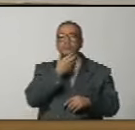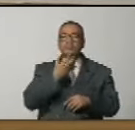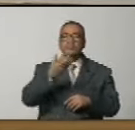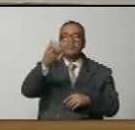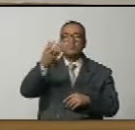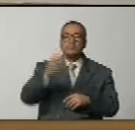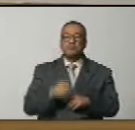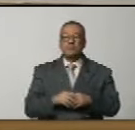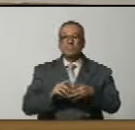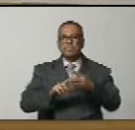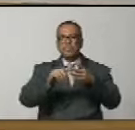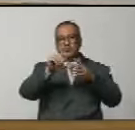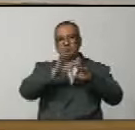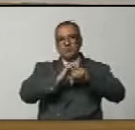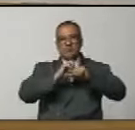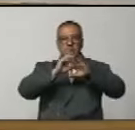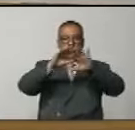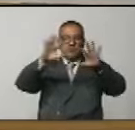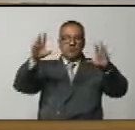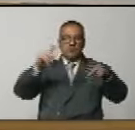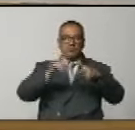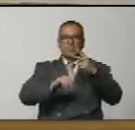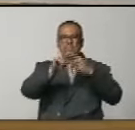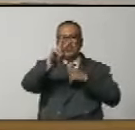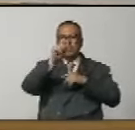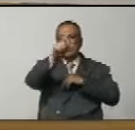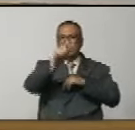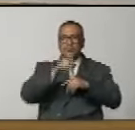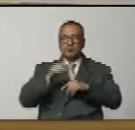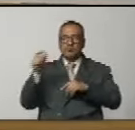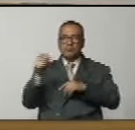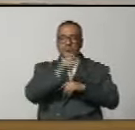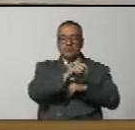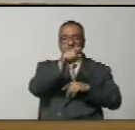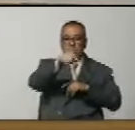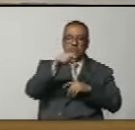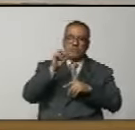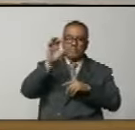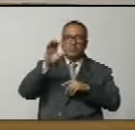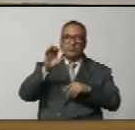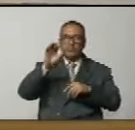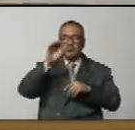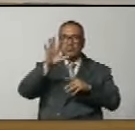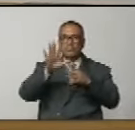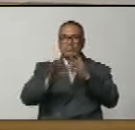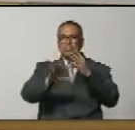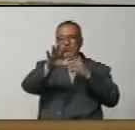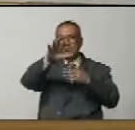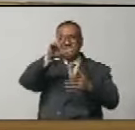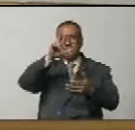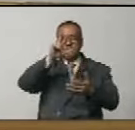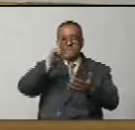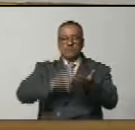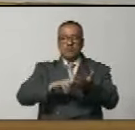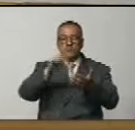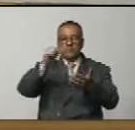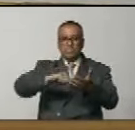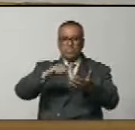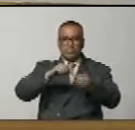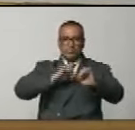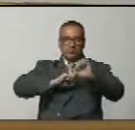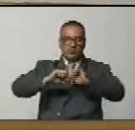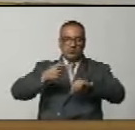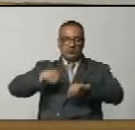a los cuatro vientos en los cuatro puntos cardinales de la patria cinco veces sí a la defensa